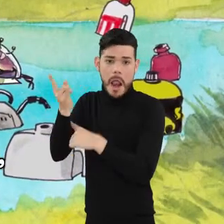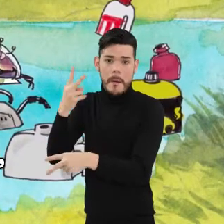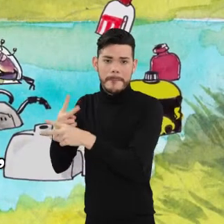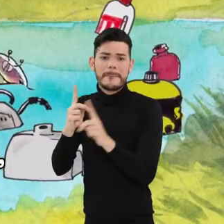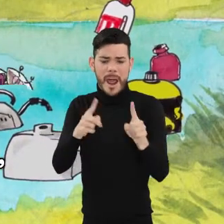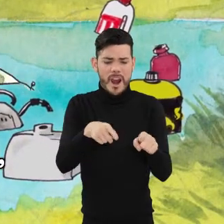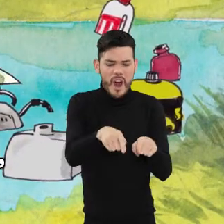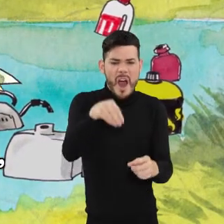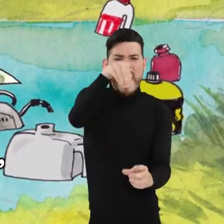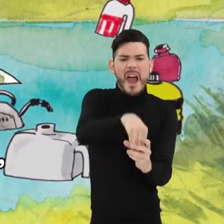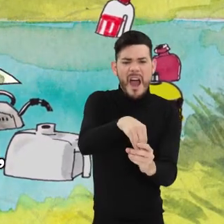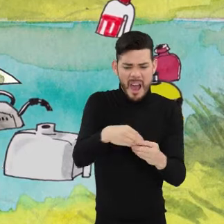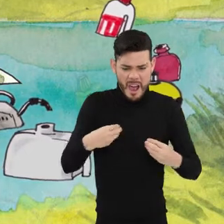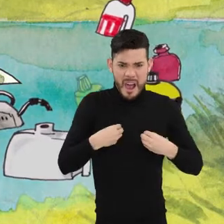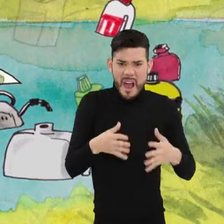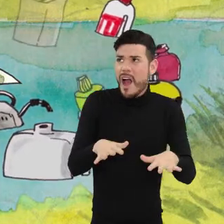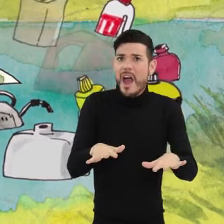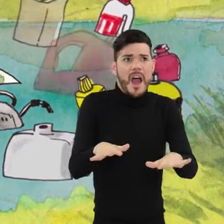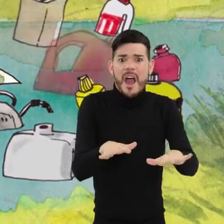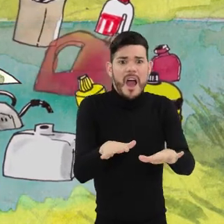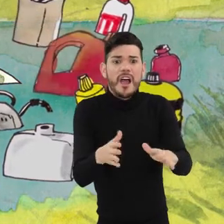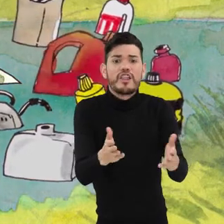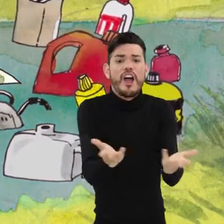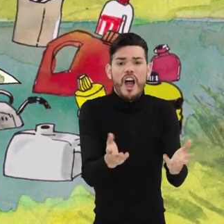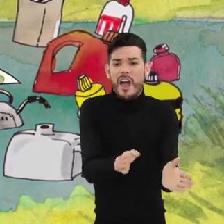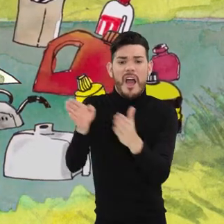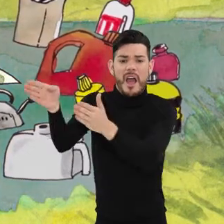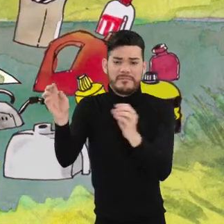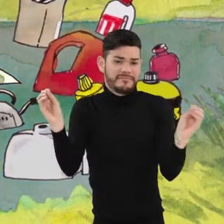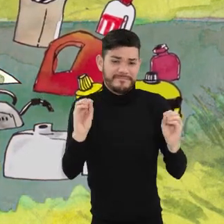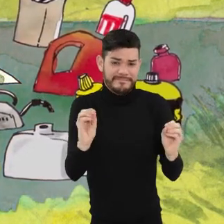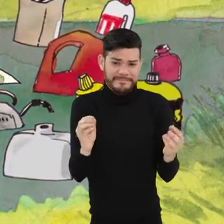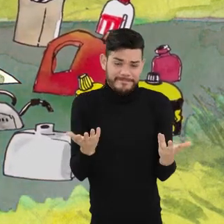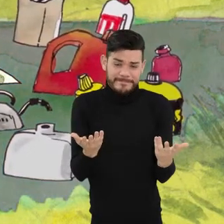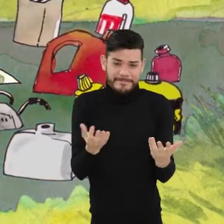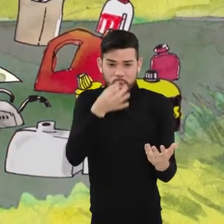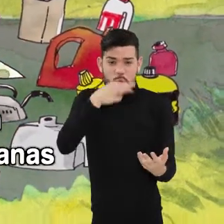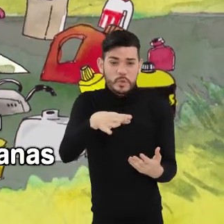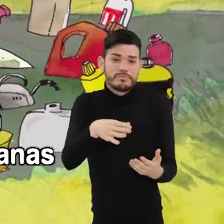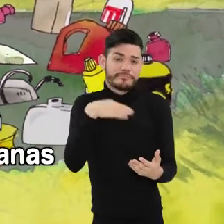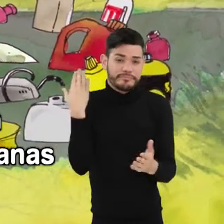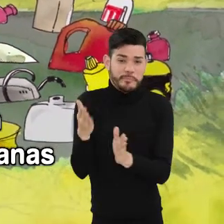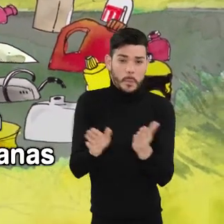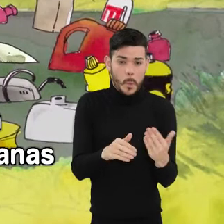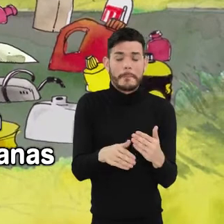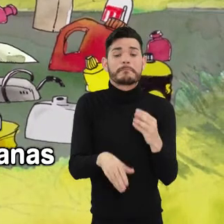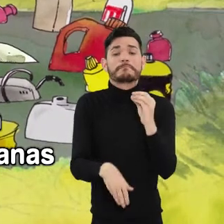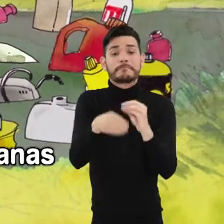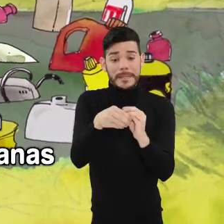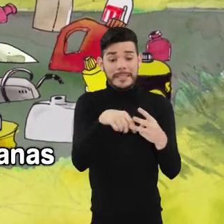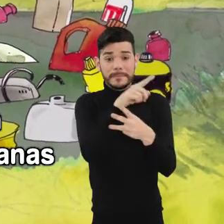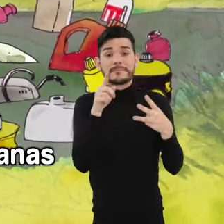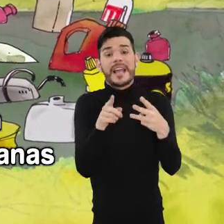ríos los organismos no pueden salvarse, no tienen para dónde ir, no importa que la amenaza dure solo un tiempo limitado. Por si fuera poco, la